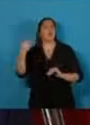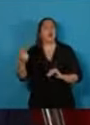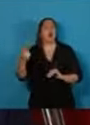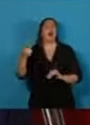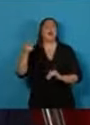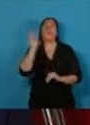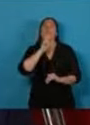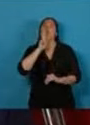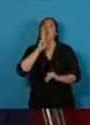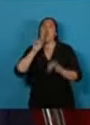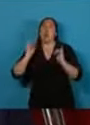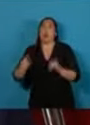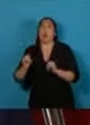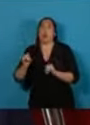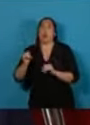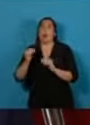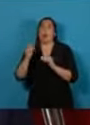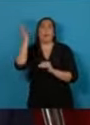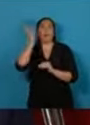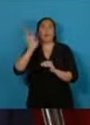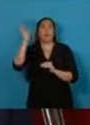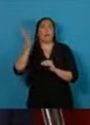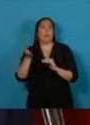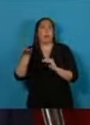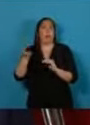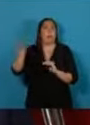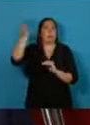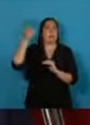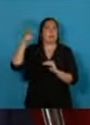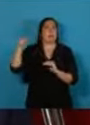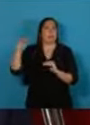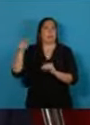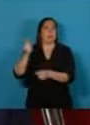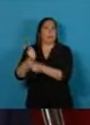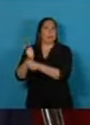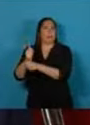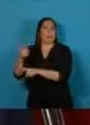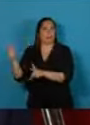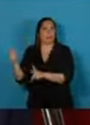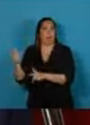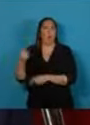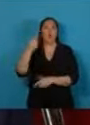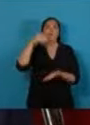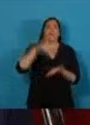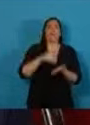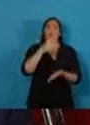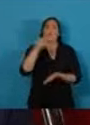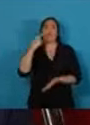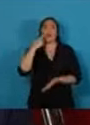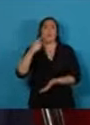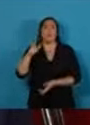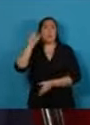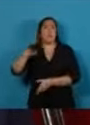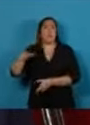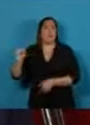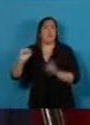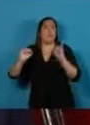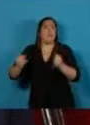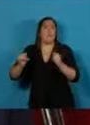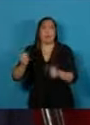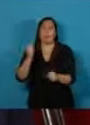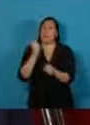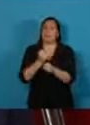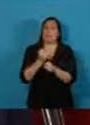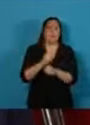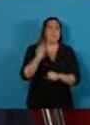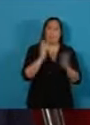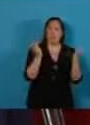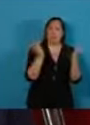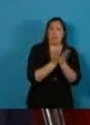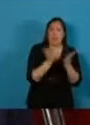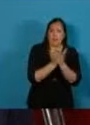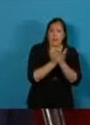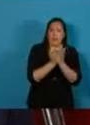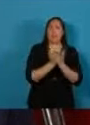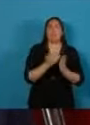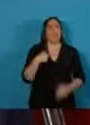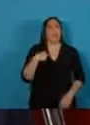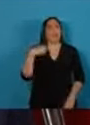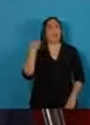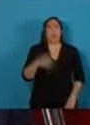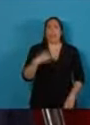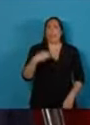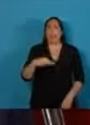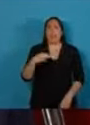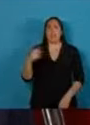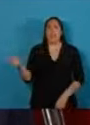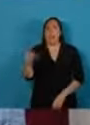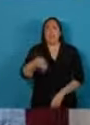las mujeres jóvenes. Hay más de un millón 200 mil jóvenes que no estudian ni trabajan. Debemos garantizar el derecho al